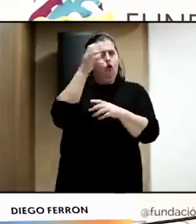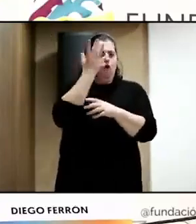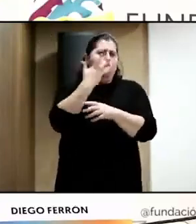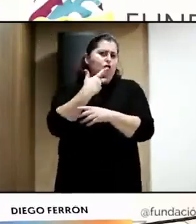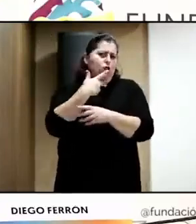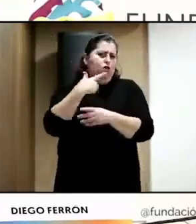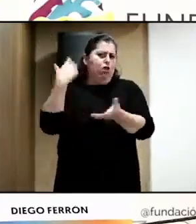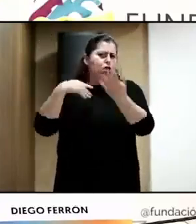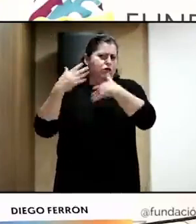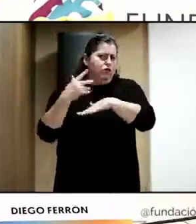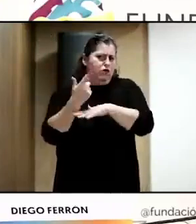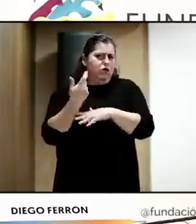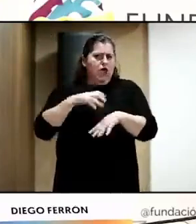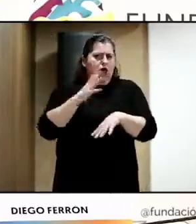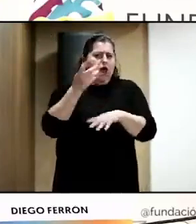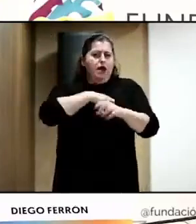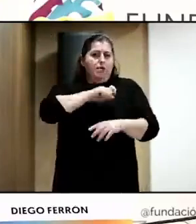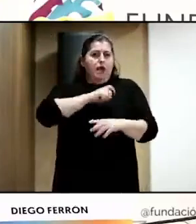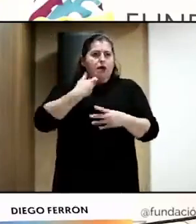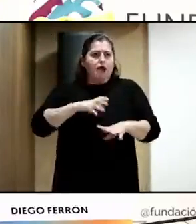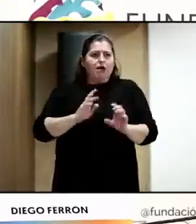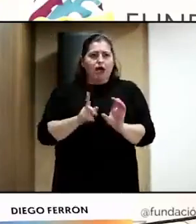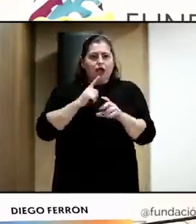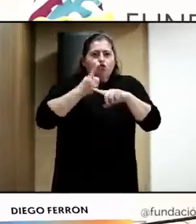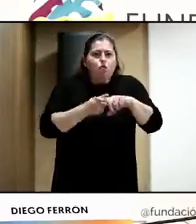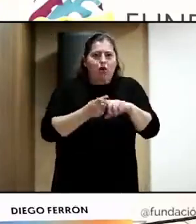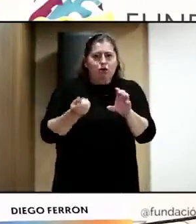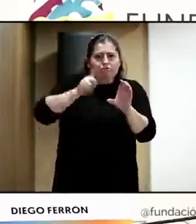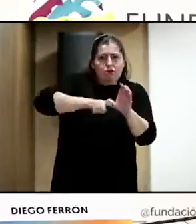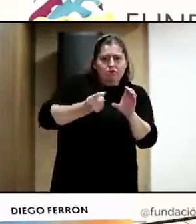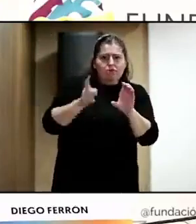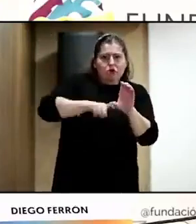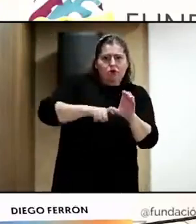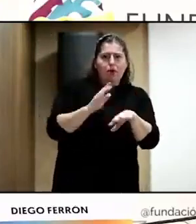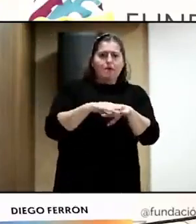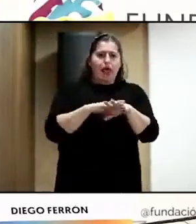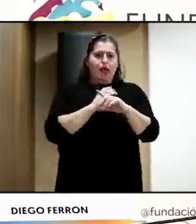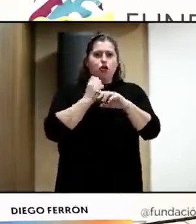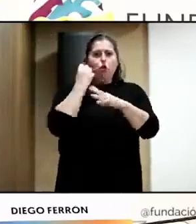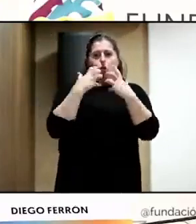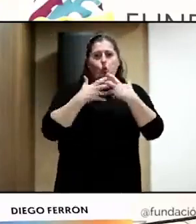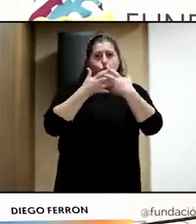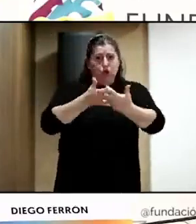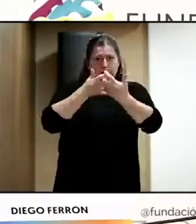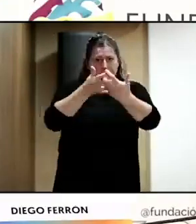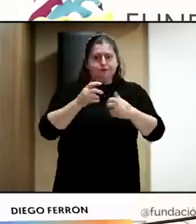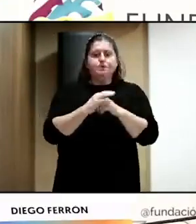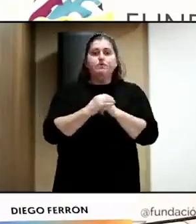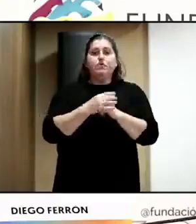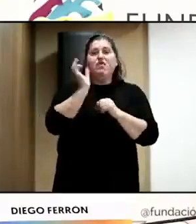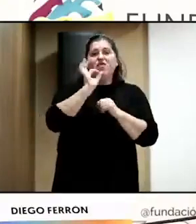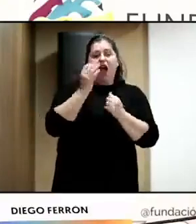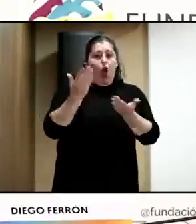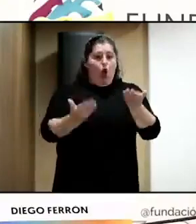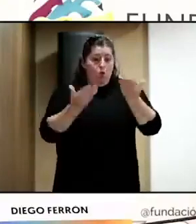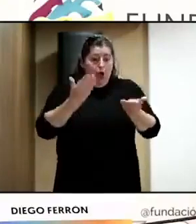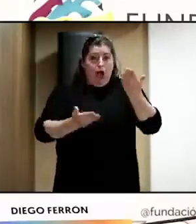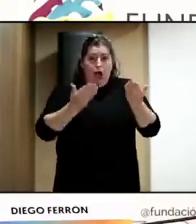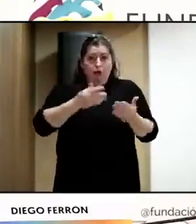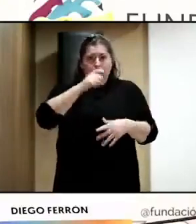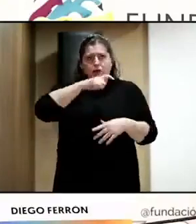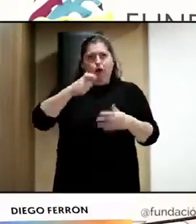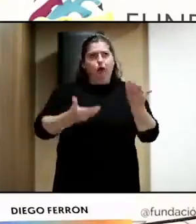pues que se han sumado a esta historia, o a esta lucha. Y es verdad que si uno compara las jornadas de,